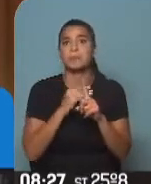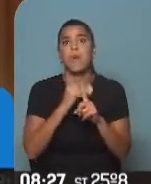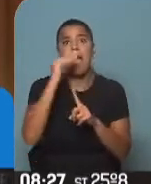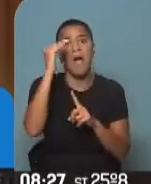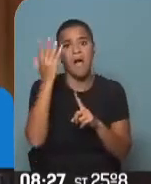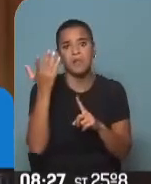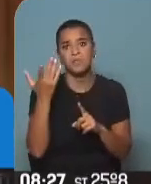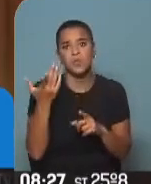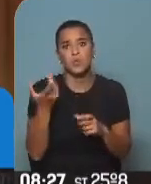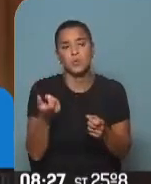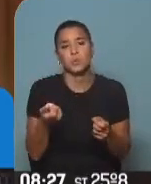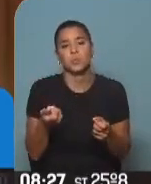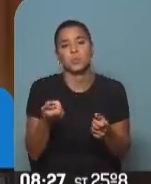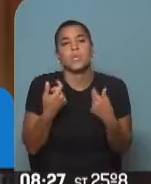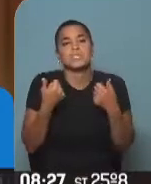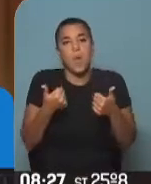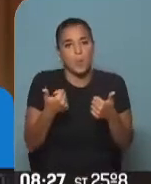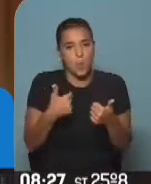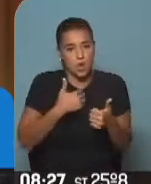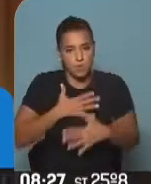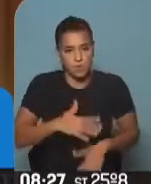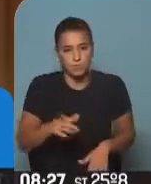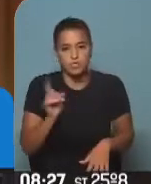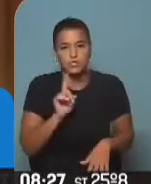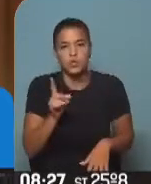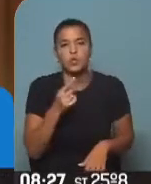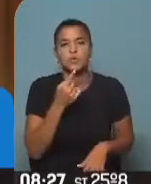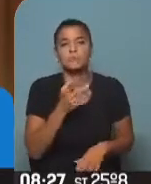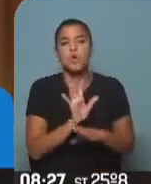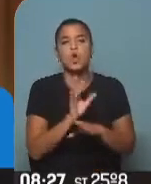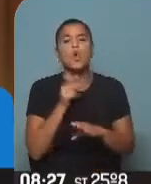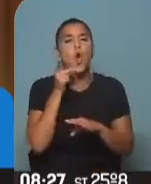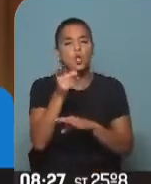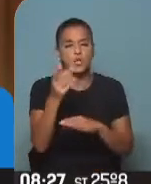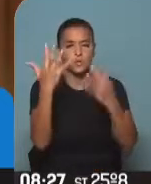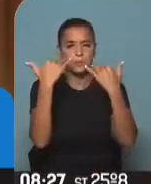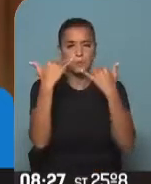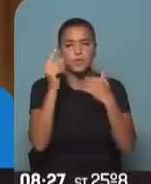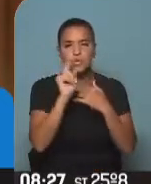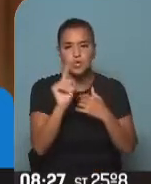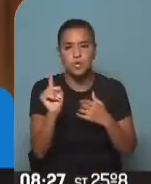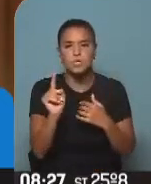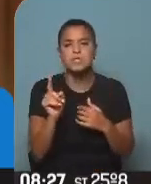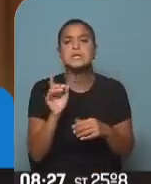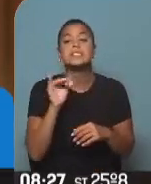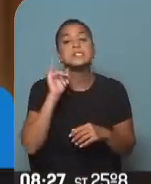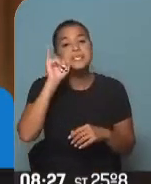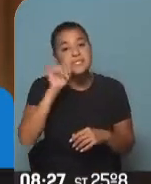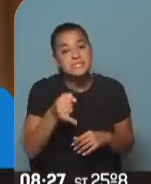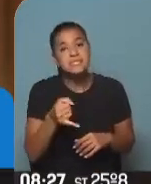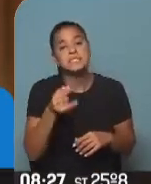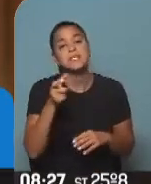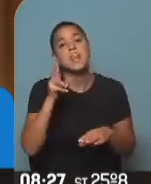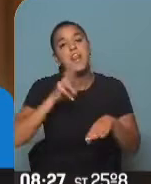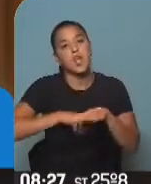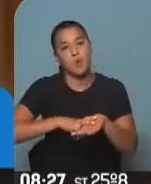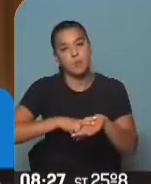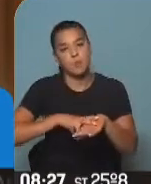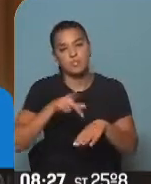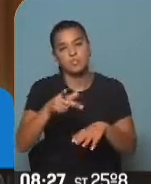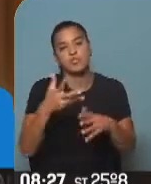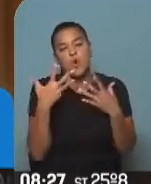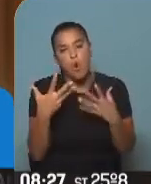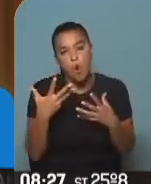tampoco son beneficiosas para el organismo. Yo no voy a estar en contra del aire acondicionado. Sí, con algunas recomendaciones. Por